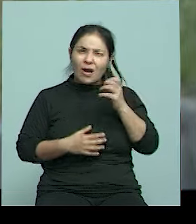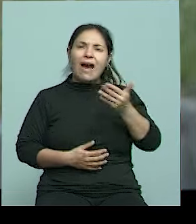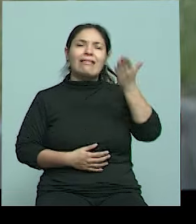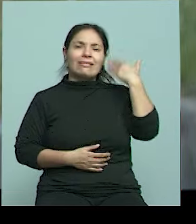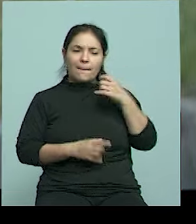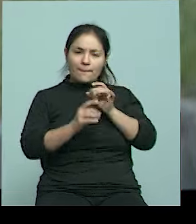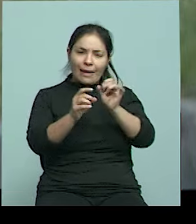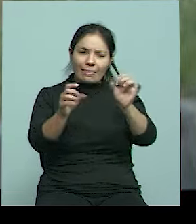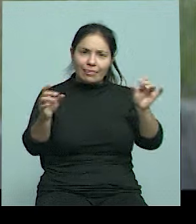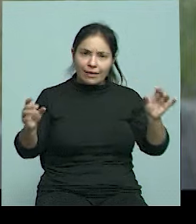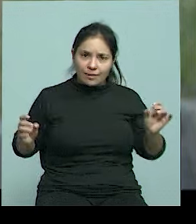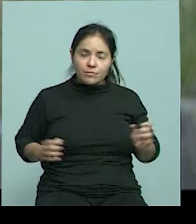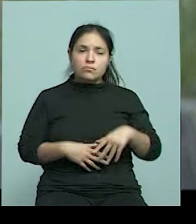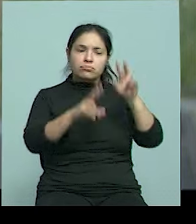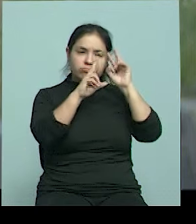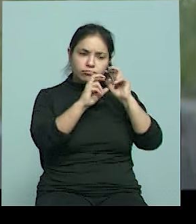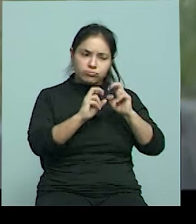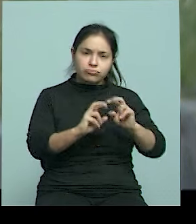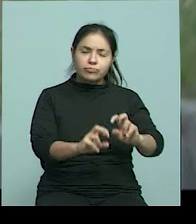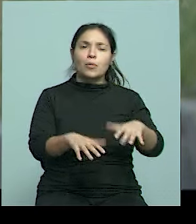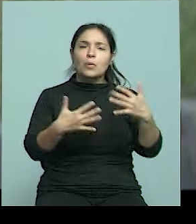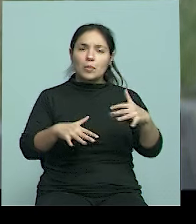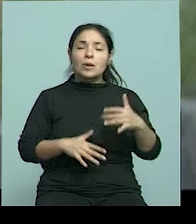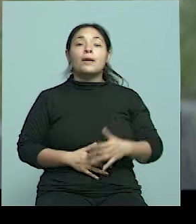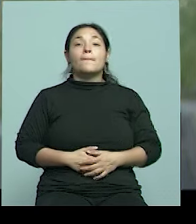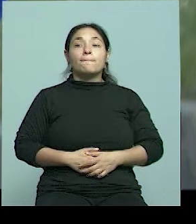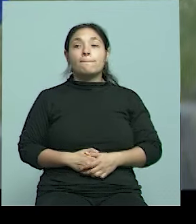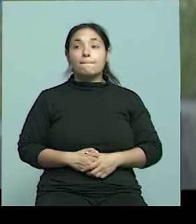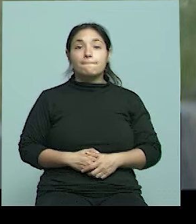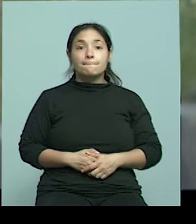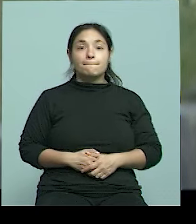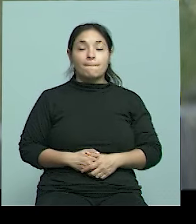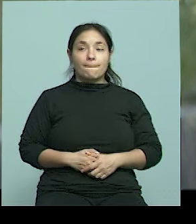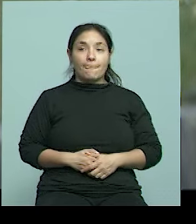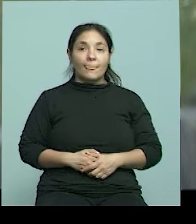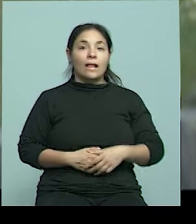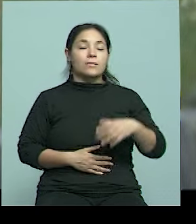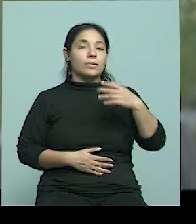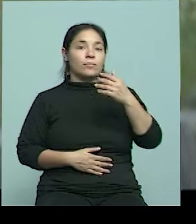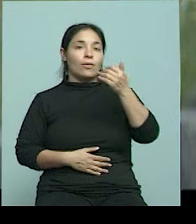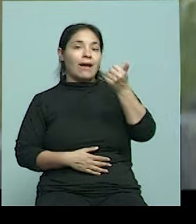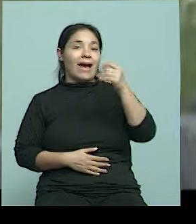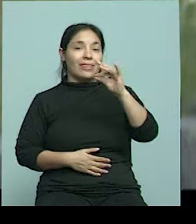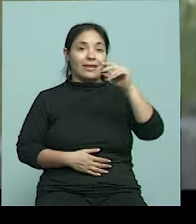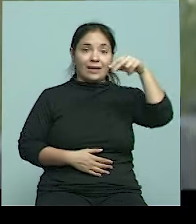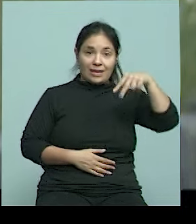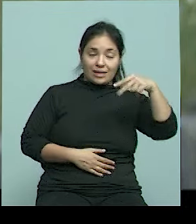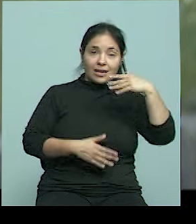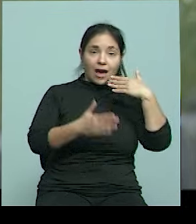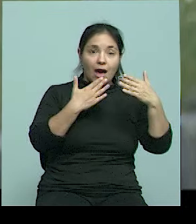justamente, se investigó muchísimo y se hablaba mucho de ADN, sobre todo